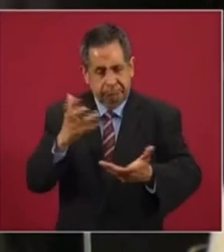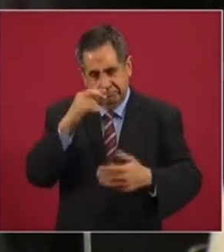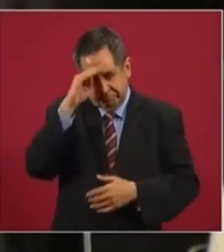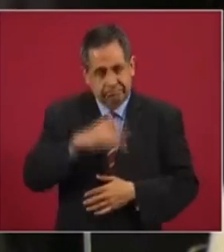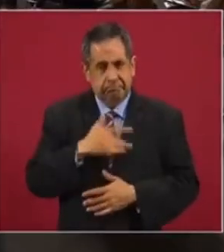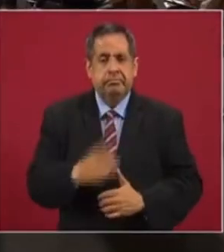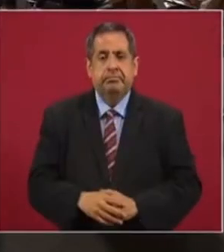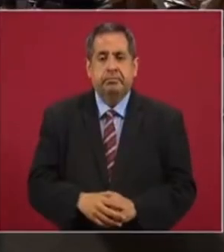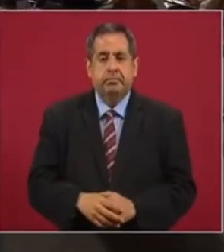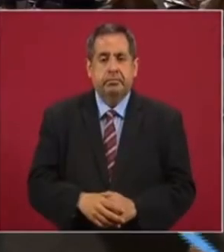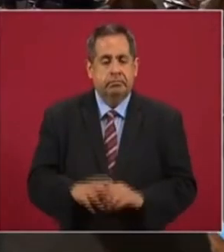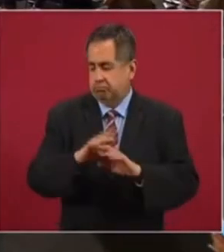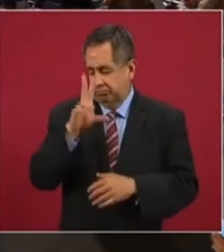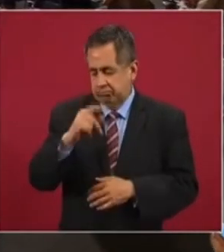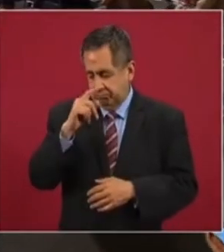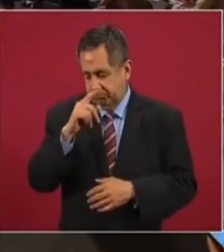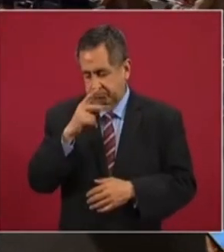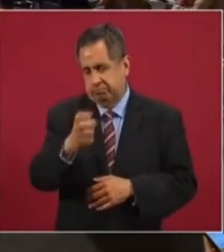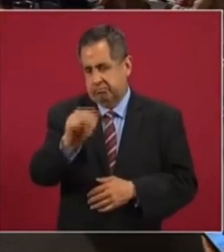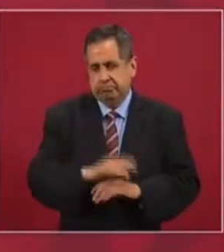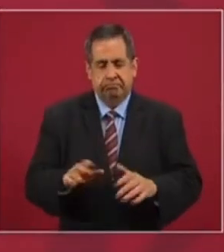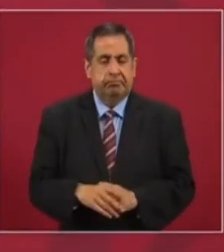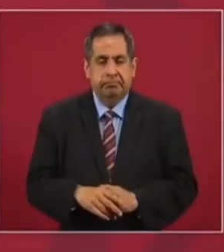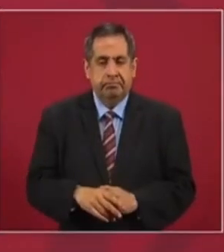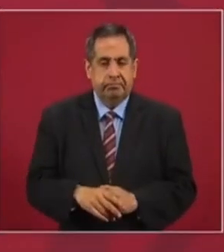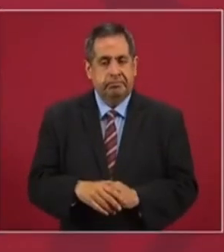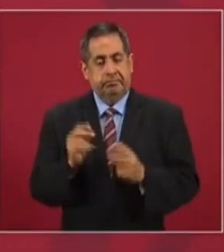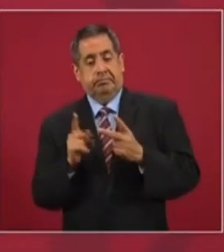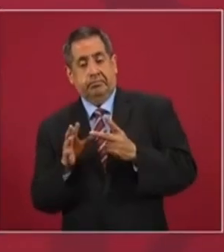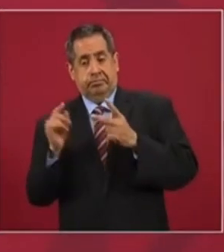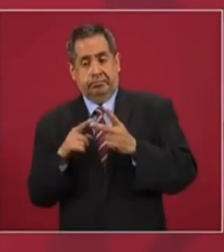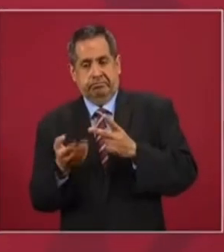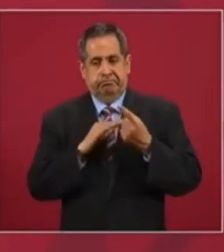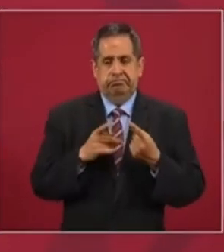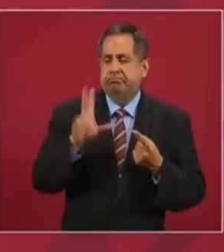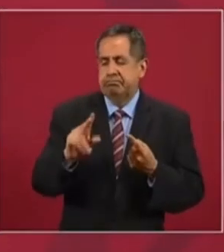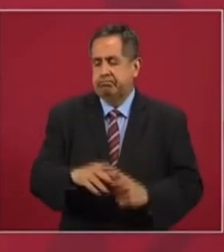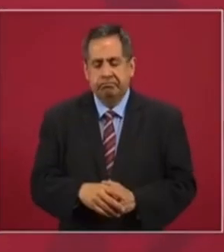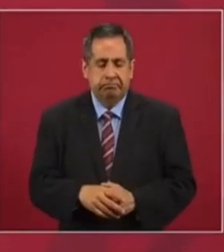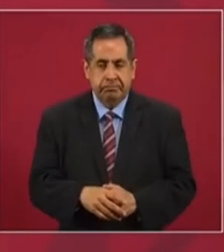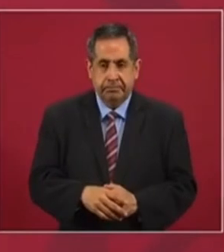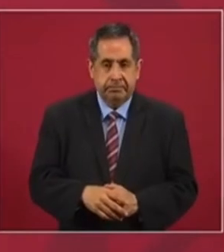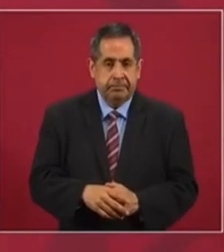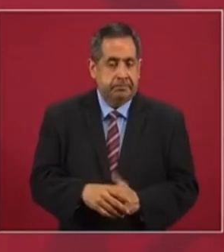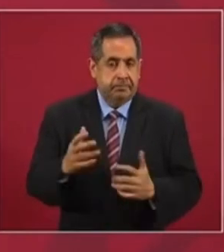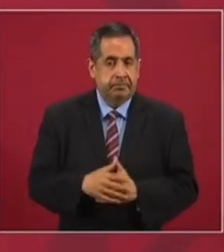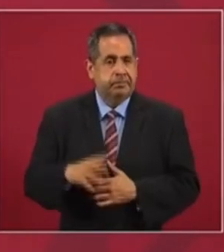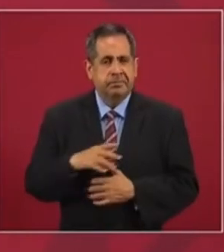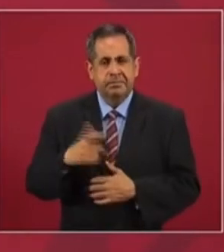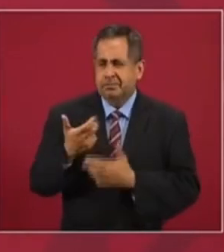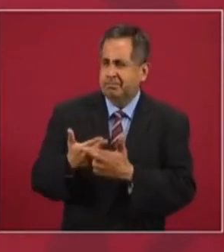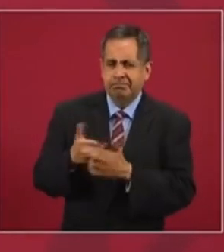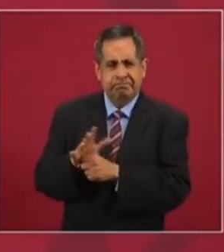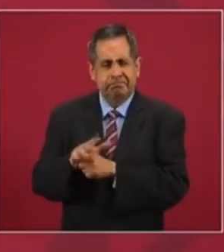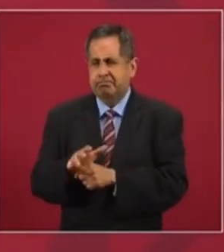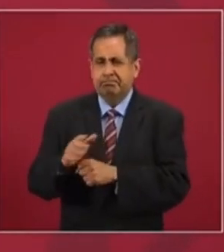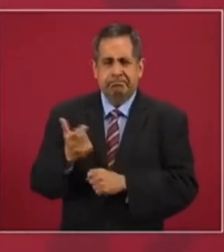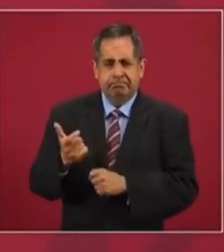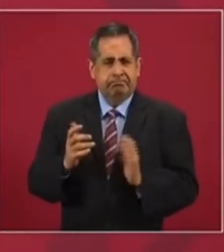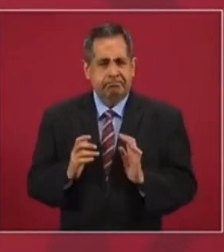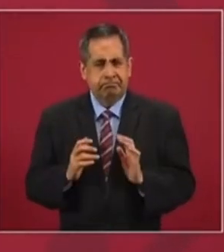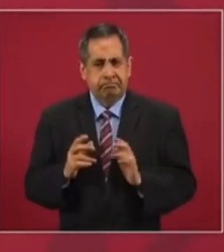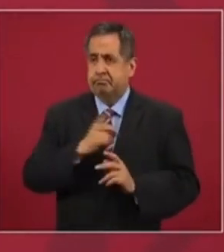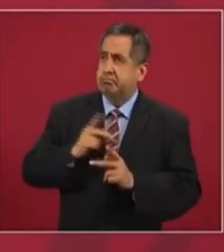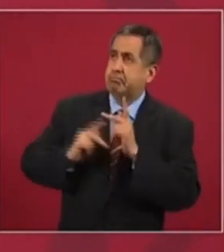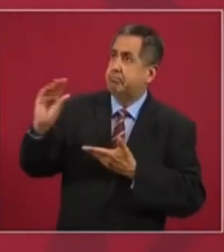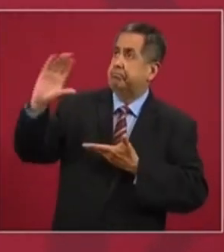valorado. No, descarto esa opción, esa posibilidad. Tenemos finanzas públicas sanas, no va a